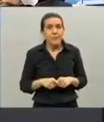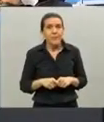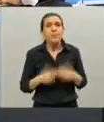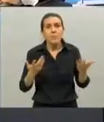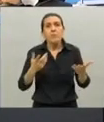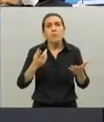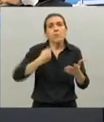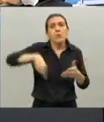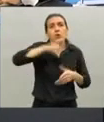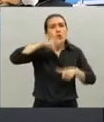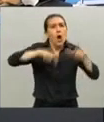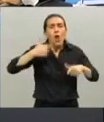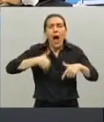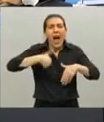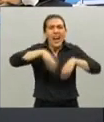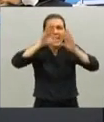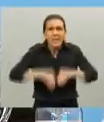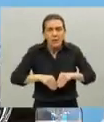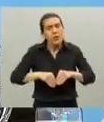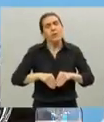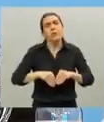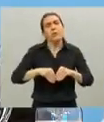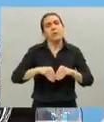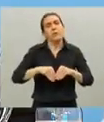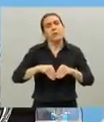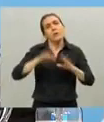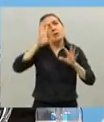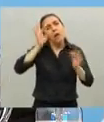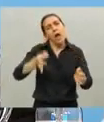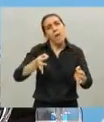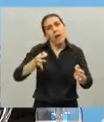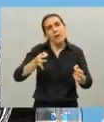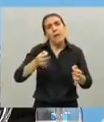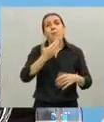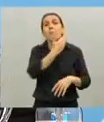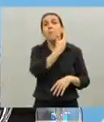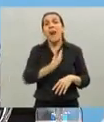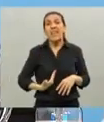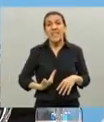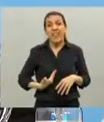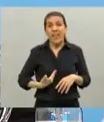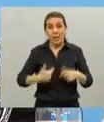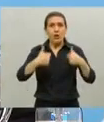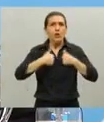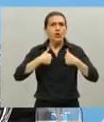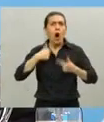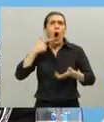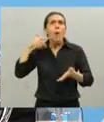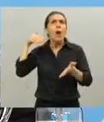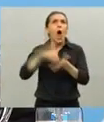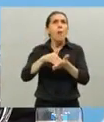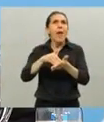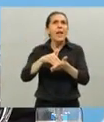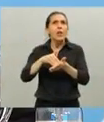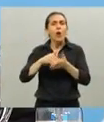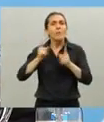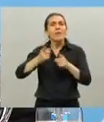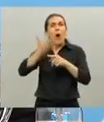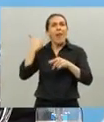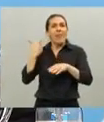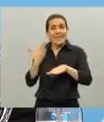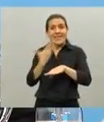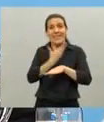todos los argentinos tienen que saber que el presidente yo prometí en campaña aquí te iba a hacer un gobierno